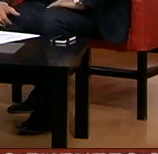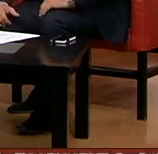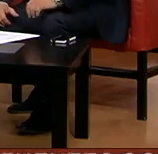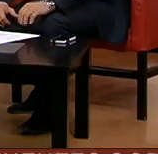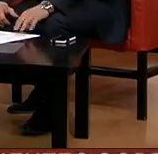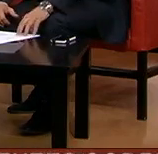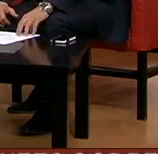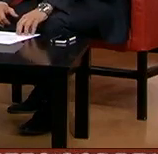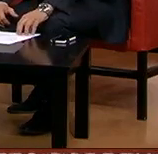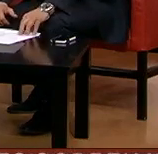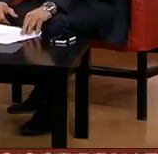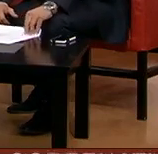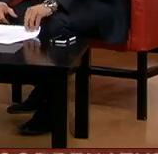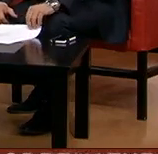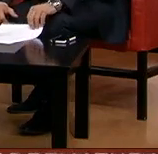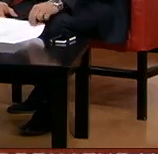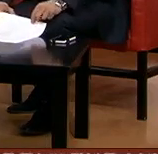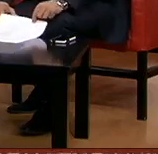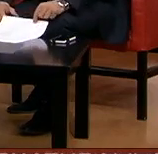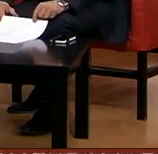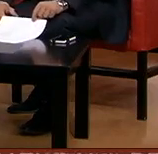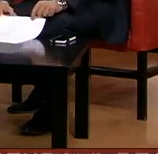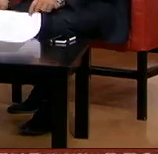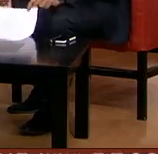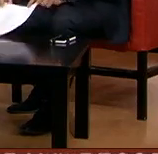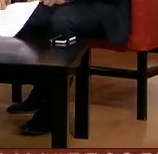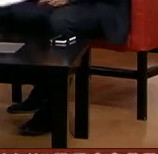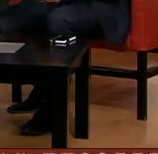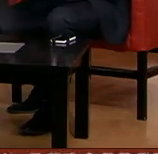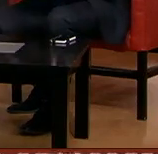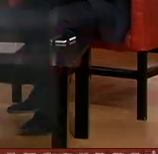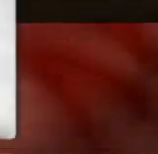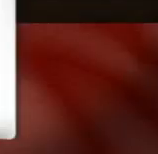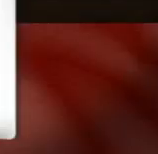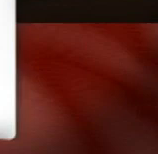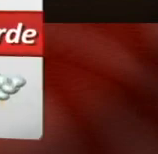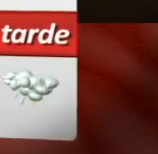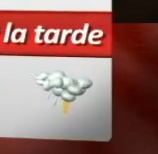regresamos esto es México al día con más información gracias gracias a ustedes